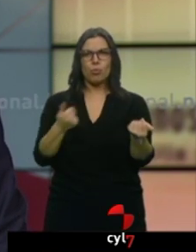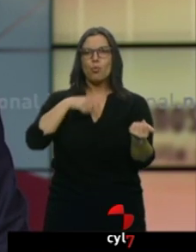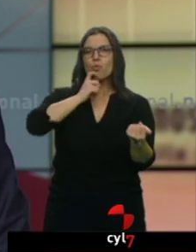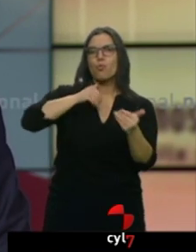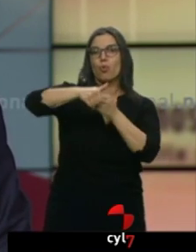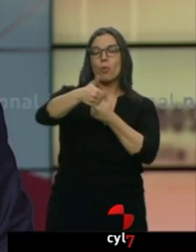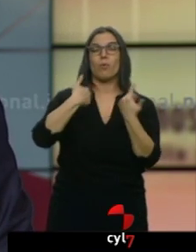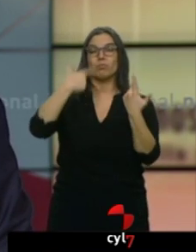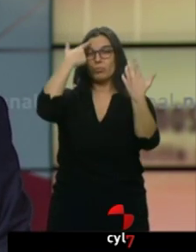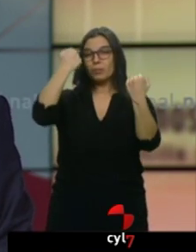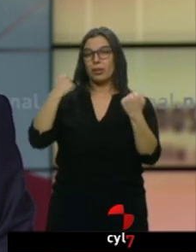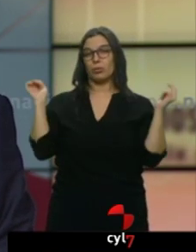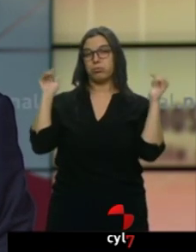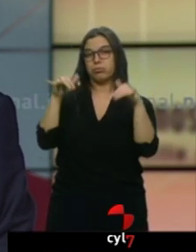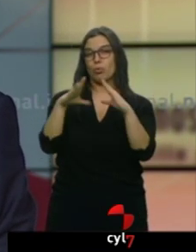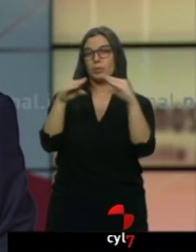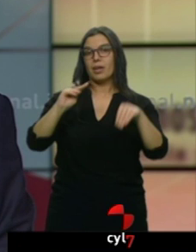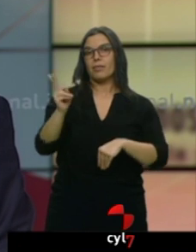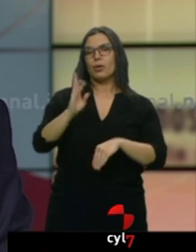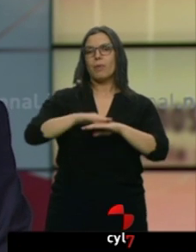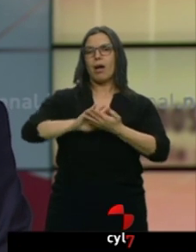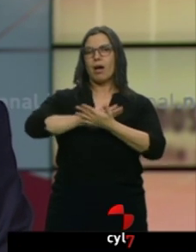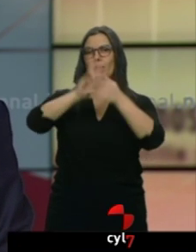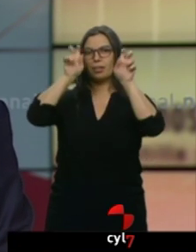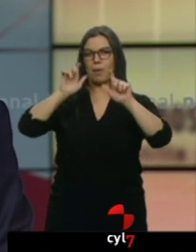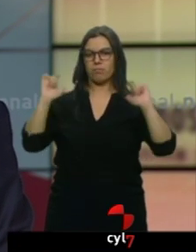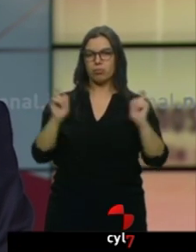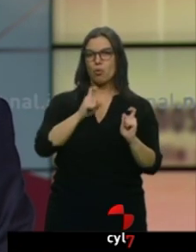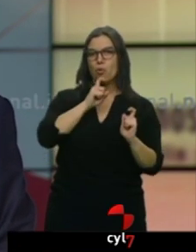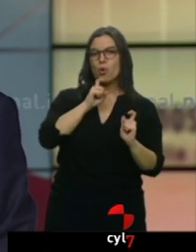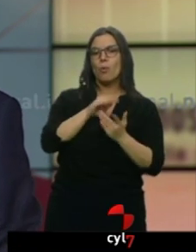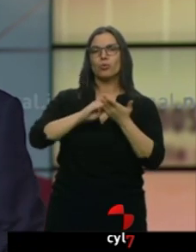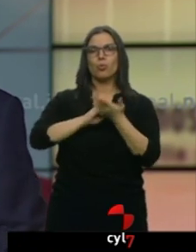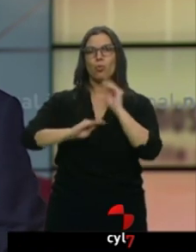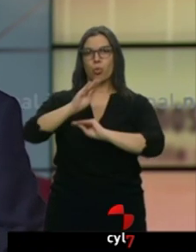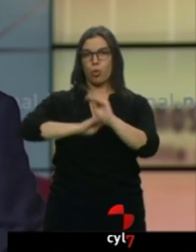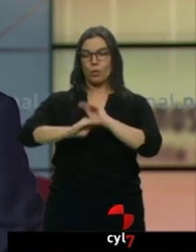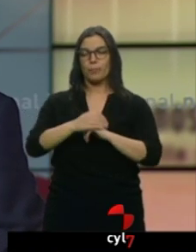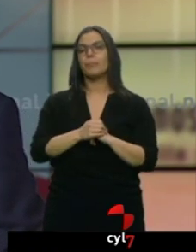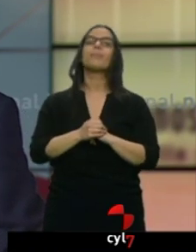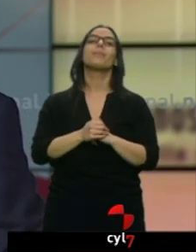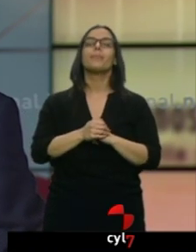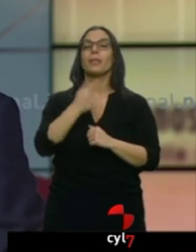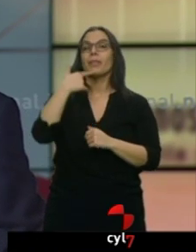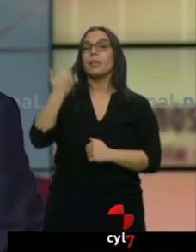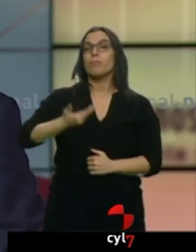de Valladolid para analizar el problema de la despoblación y buscar soluciones. La clave, aseguran, es tratarlo con un pacto de Estado.